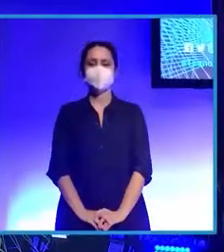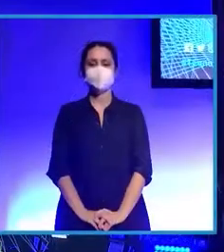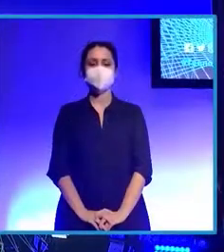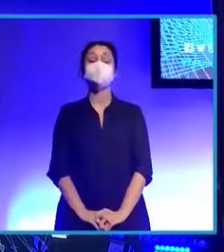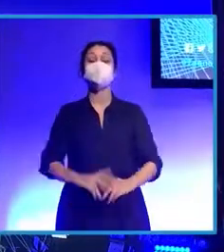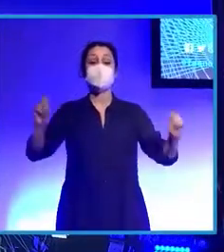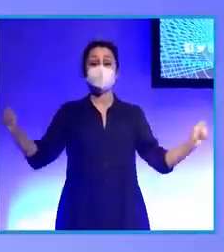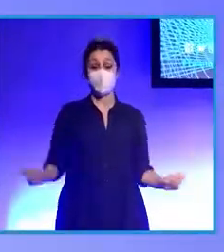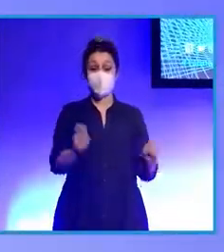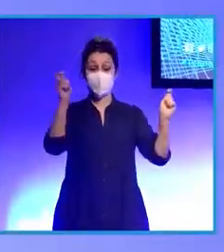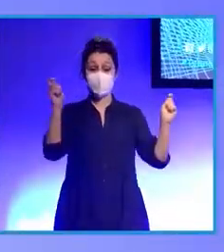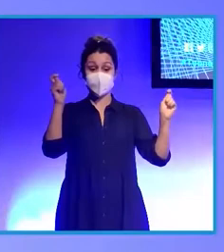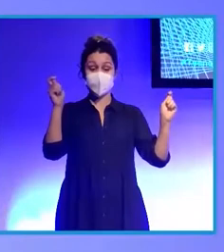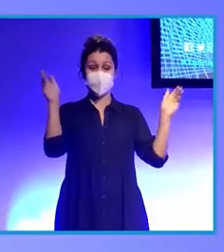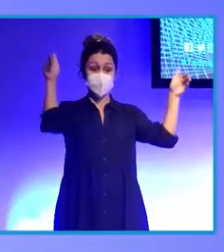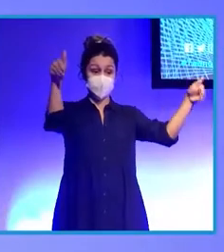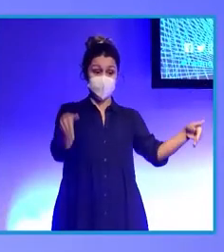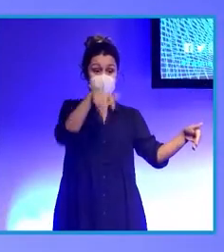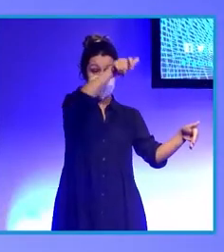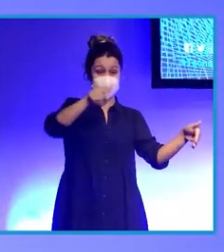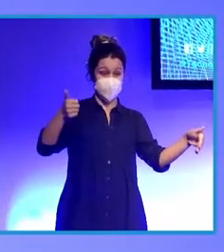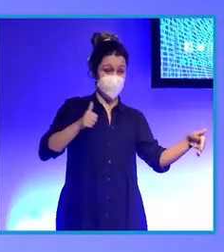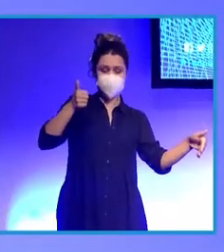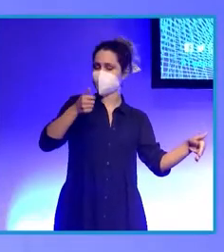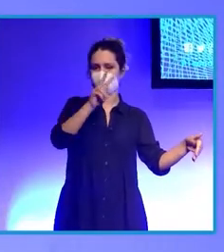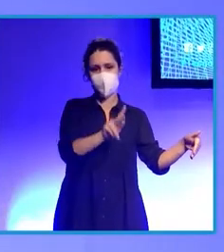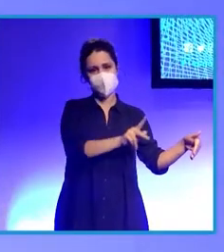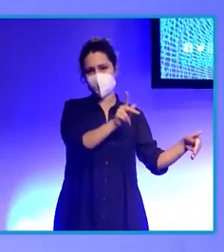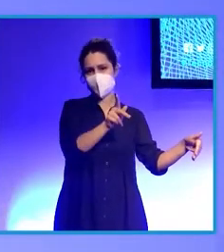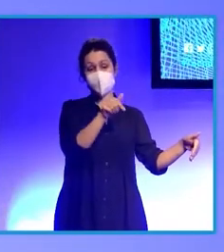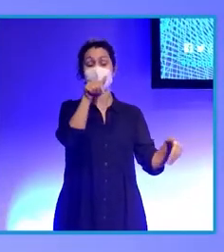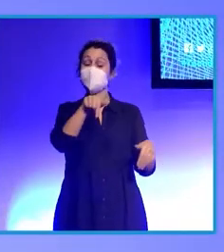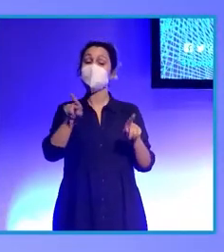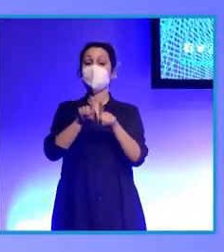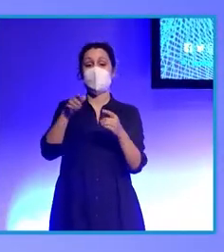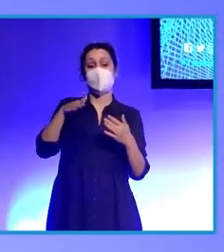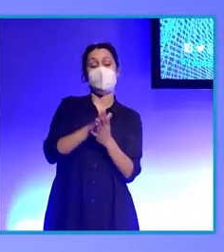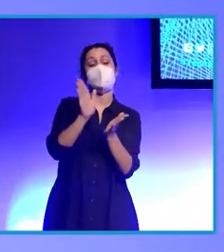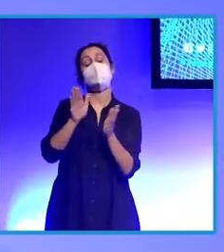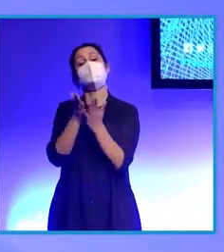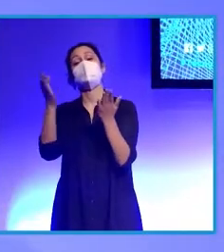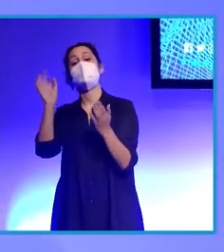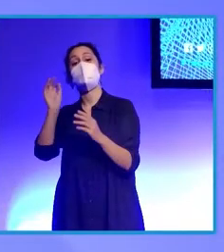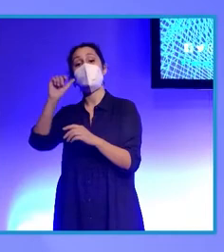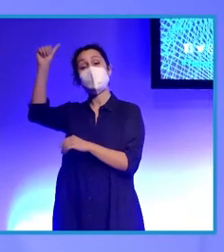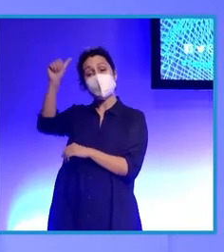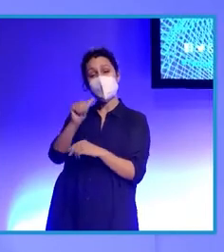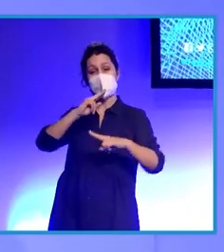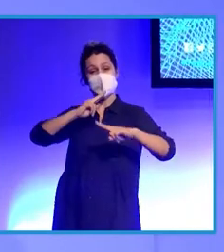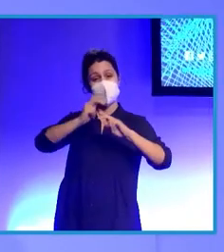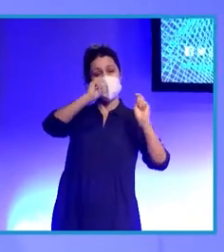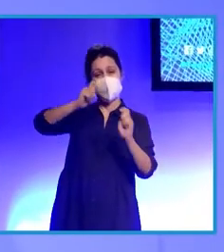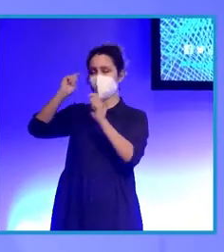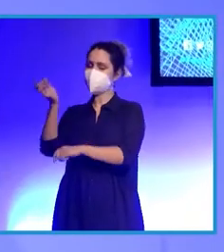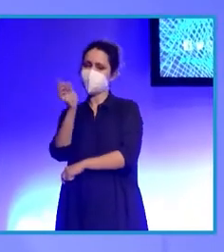El marketing no es lugar para falsos. Podría ser el título de un libro o de una película, pero no. Es una afirmación que